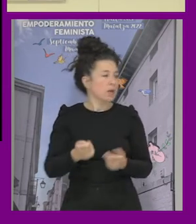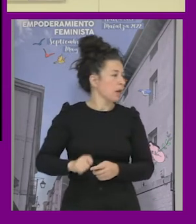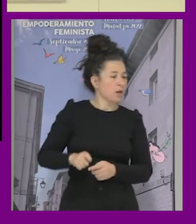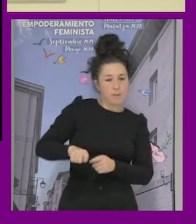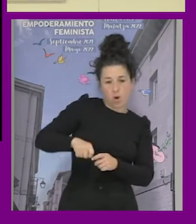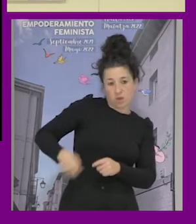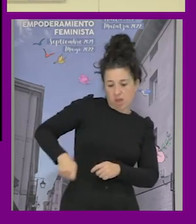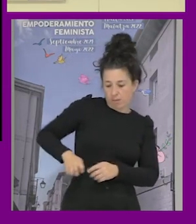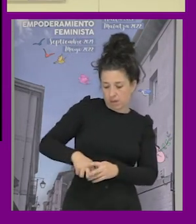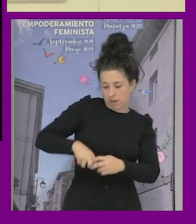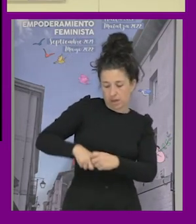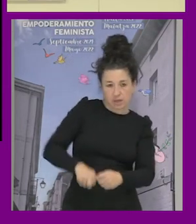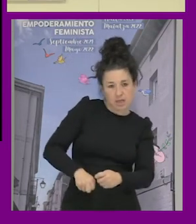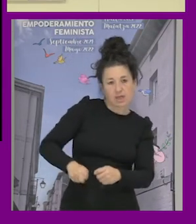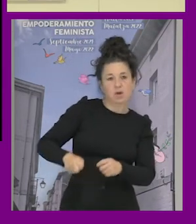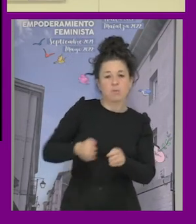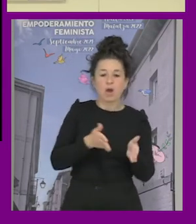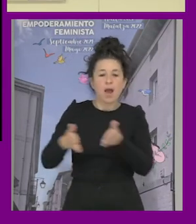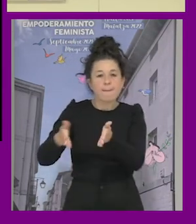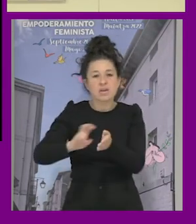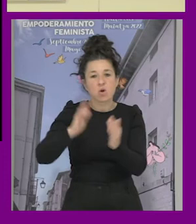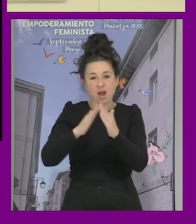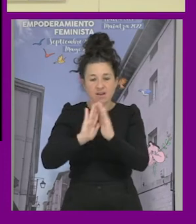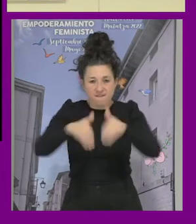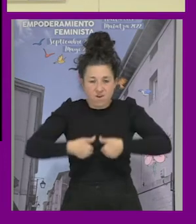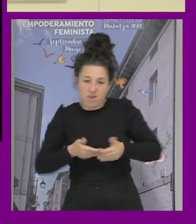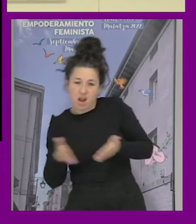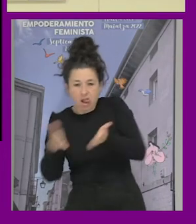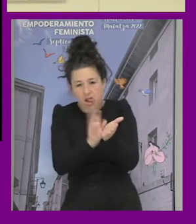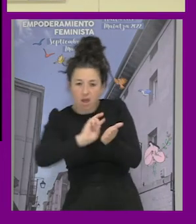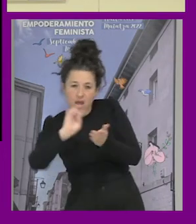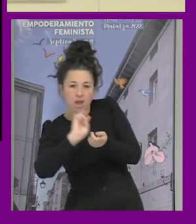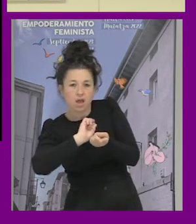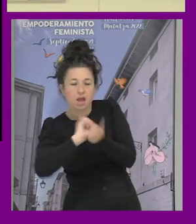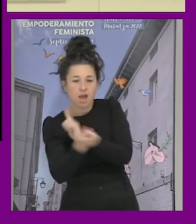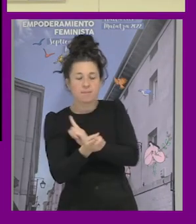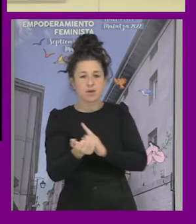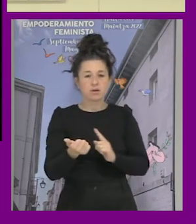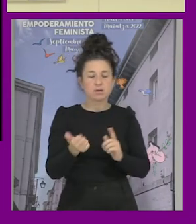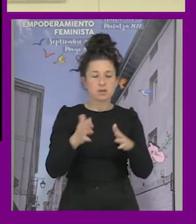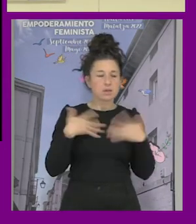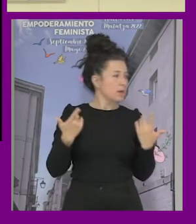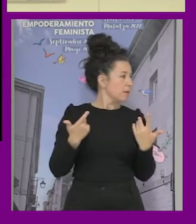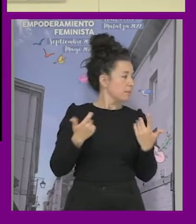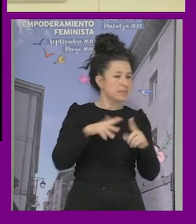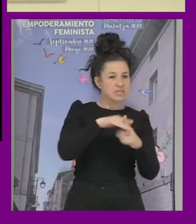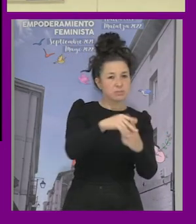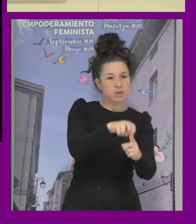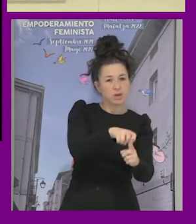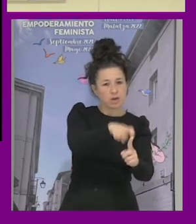cambiar recorridos en fin hubo un momento que de repente fue como me distancié de la situación y fue como espera un